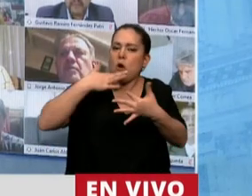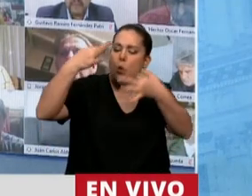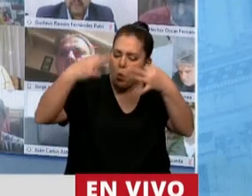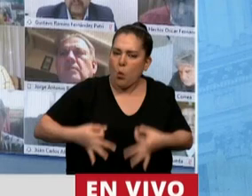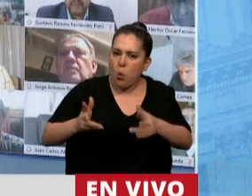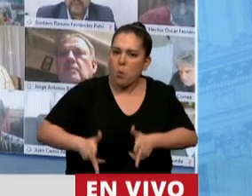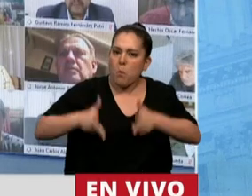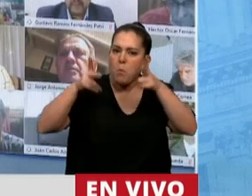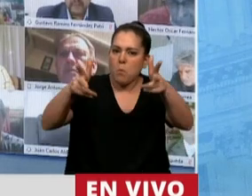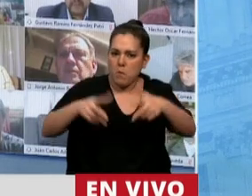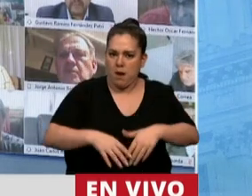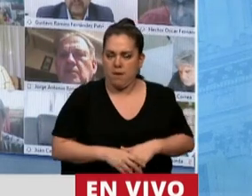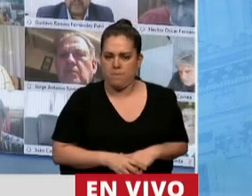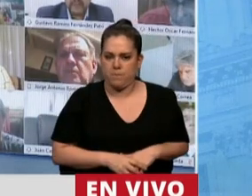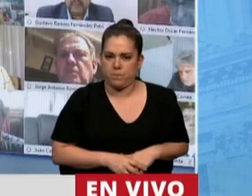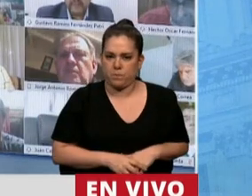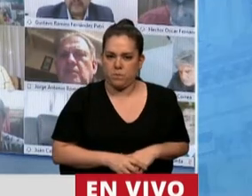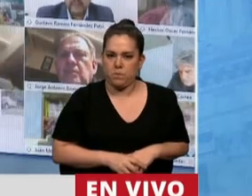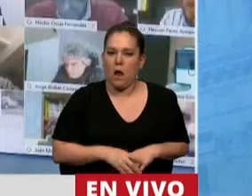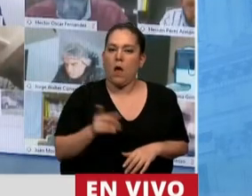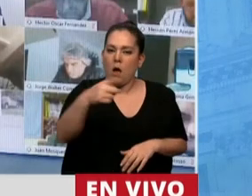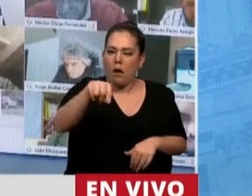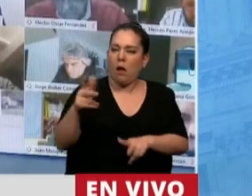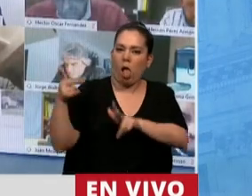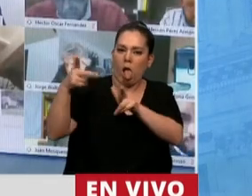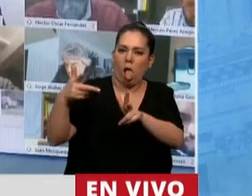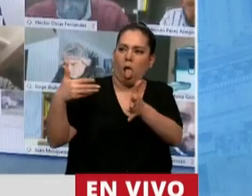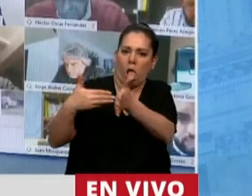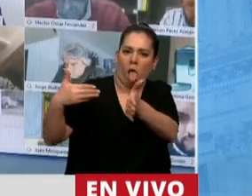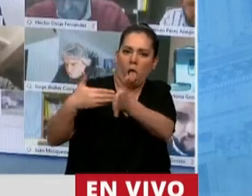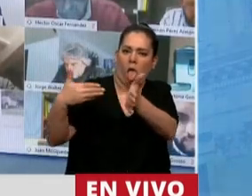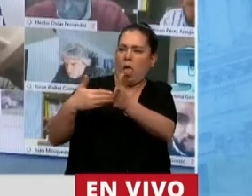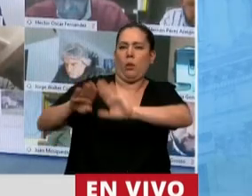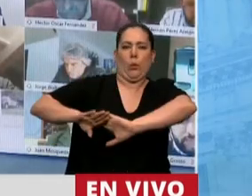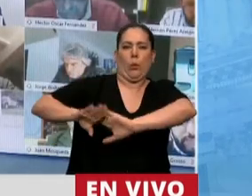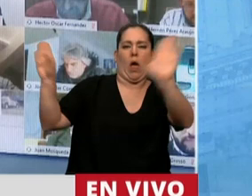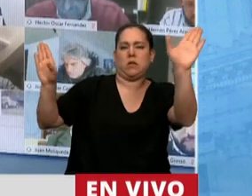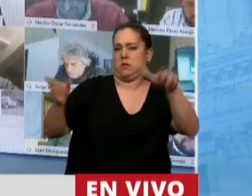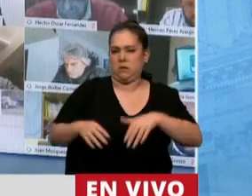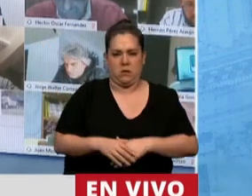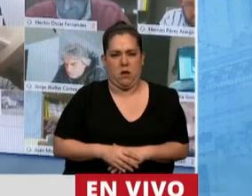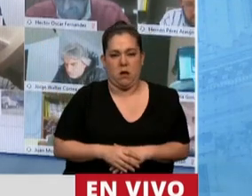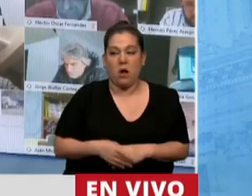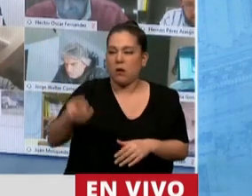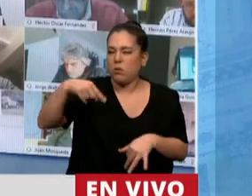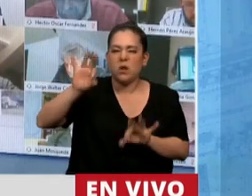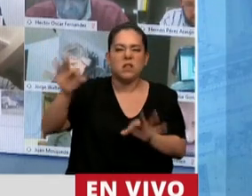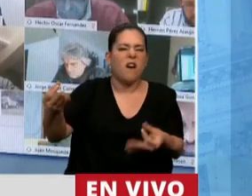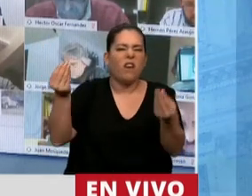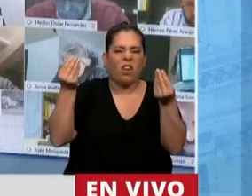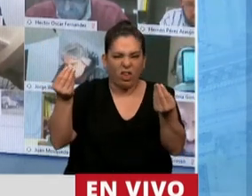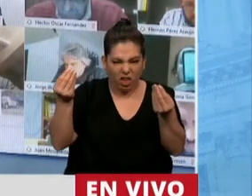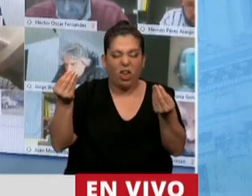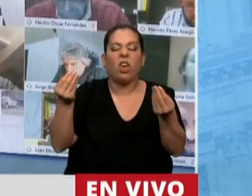palabra empeñada. No nos pongan más piedras en el camino. ¿Saben qué? Las